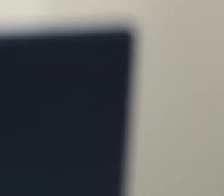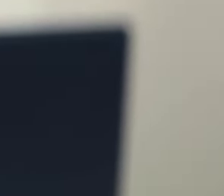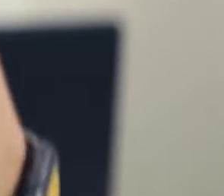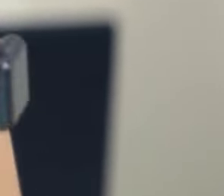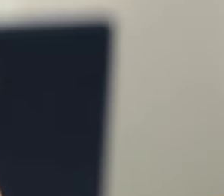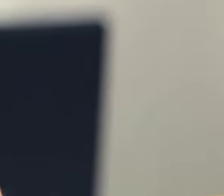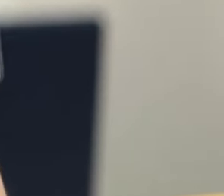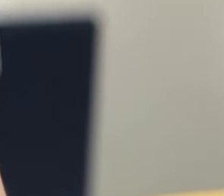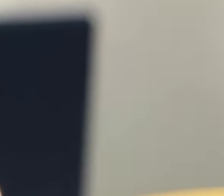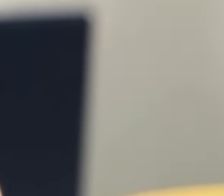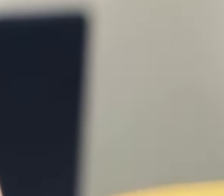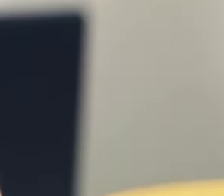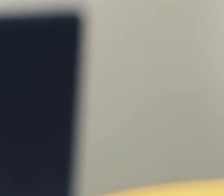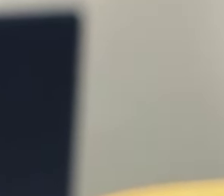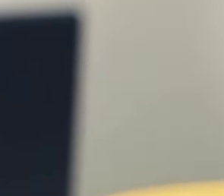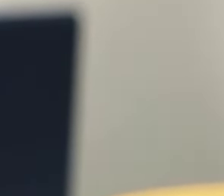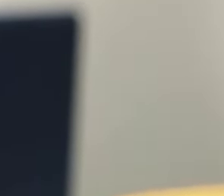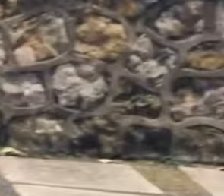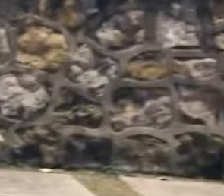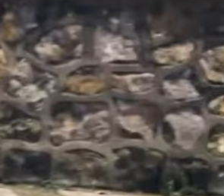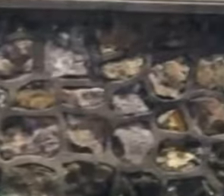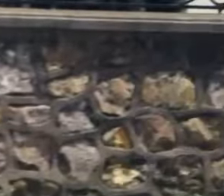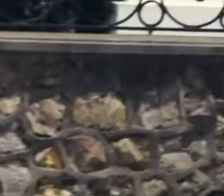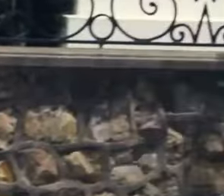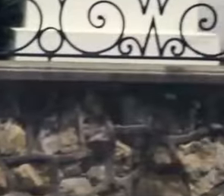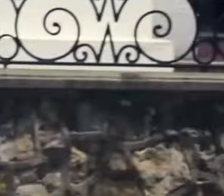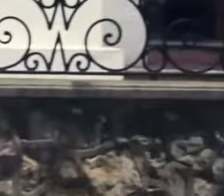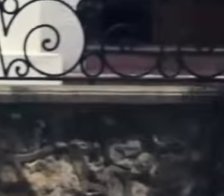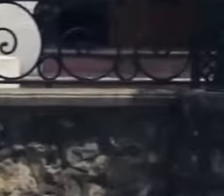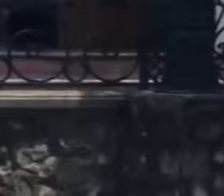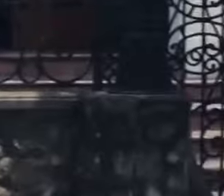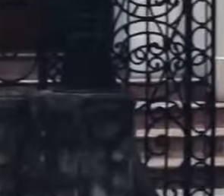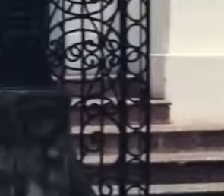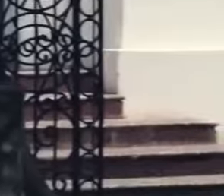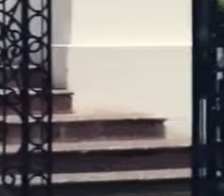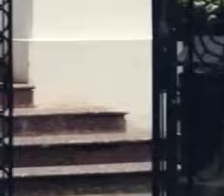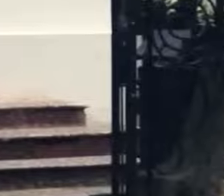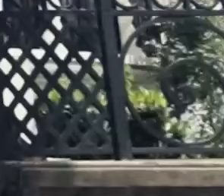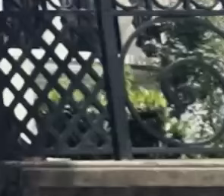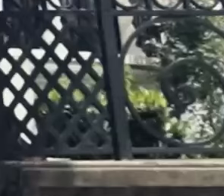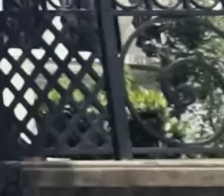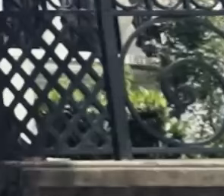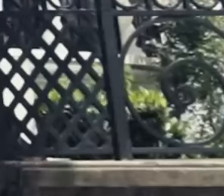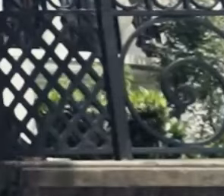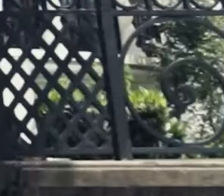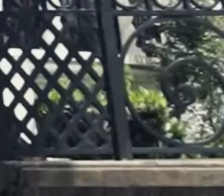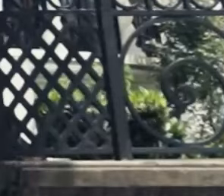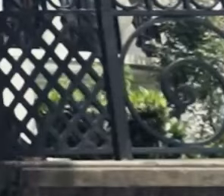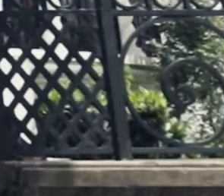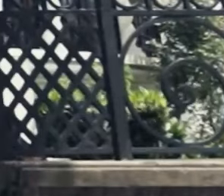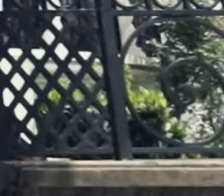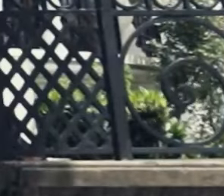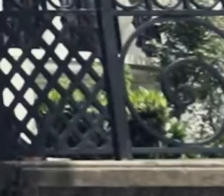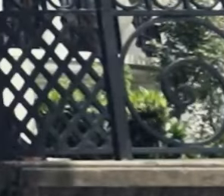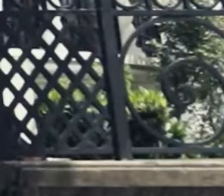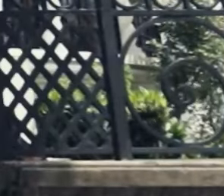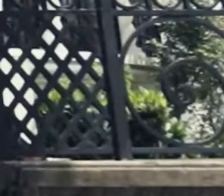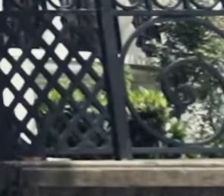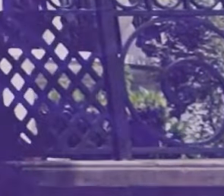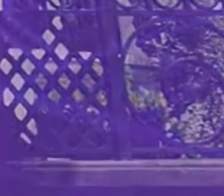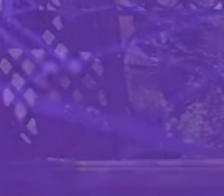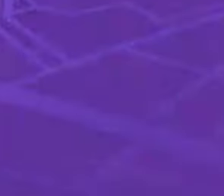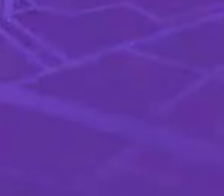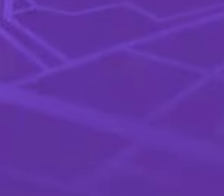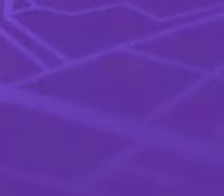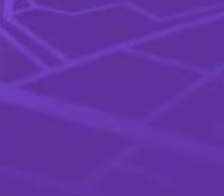¿Por qué me escribe esto? Existen puntos violeta donde puedes acudir y pedir apoyo. Encontralos